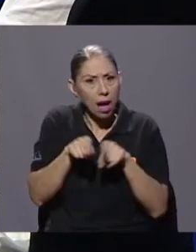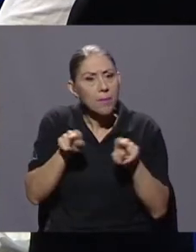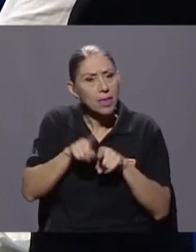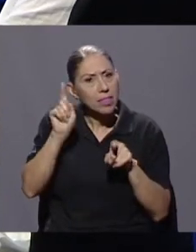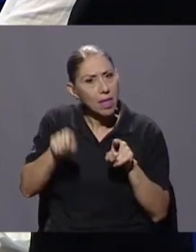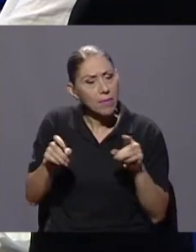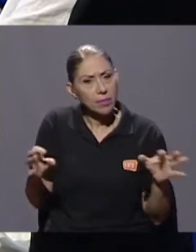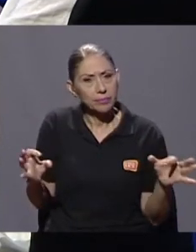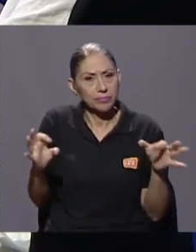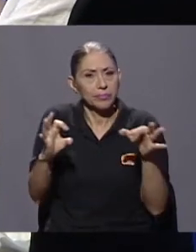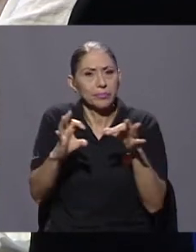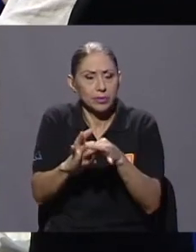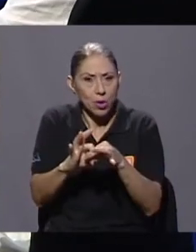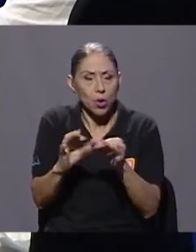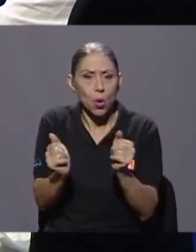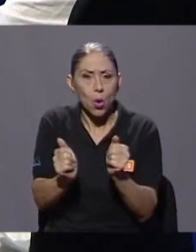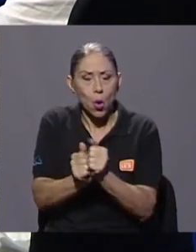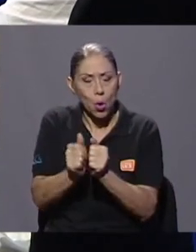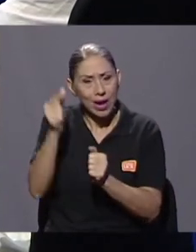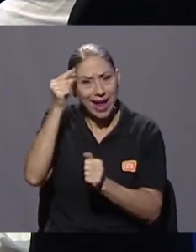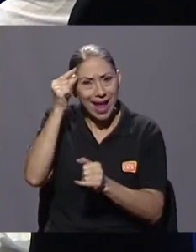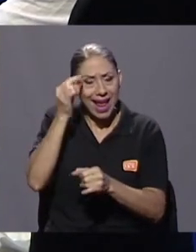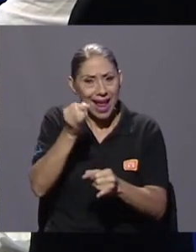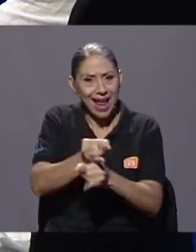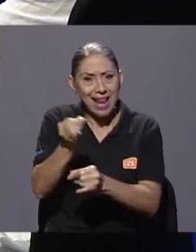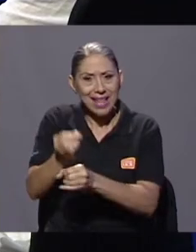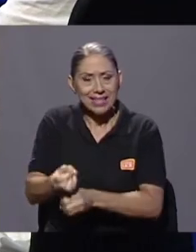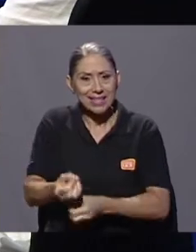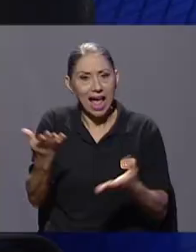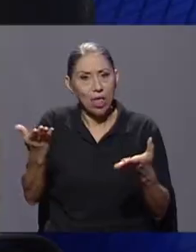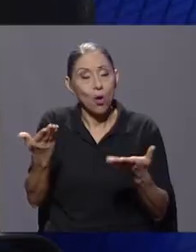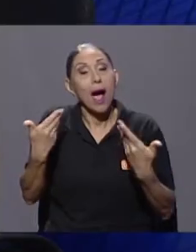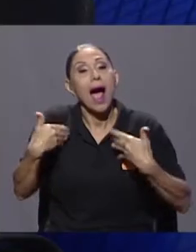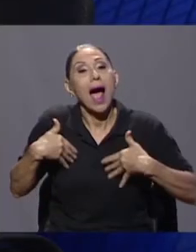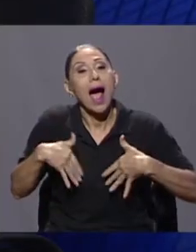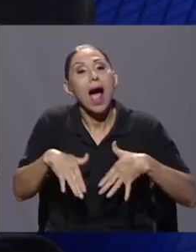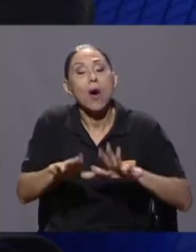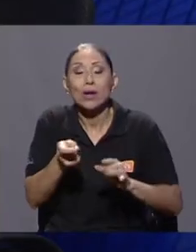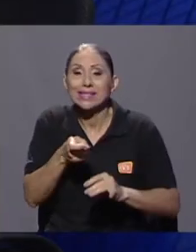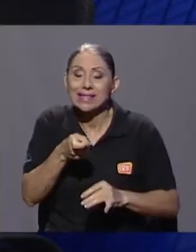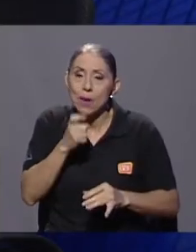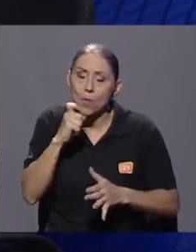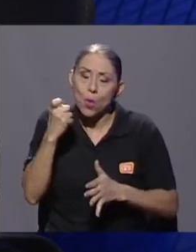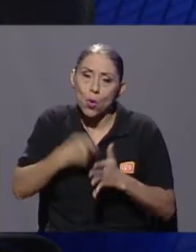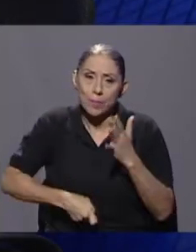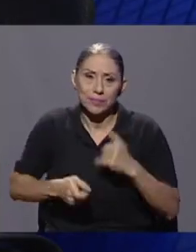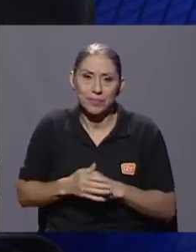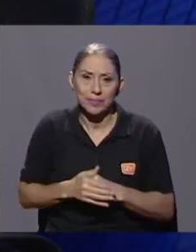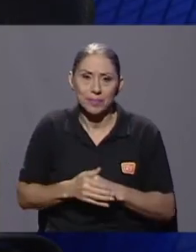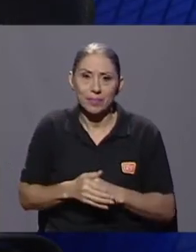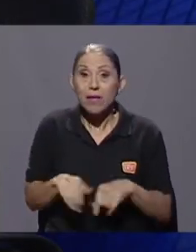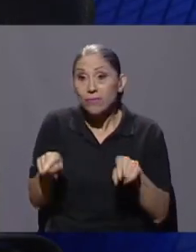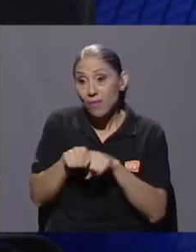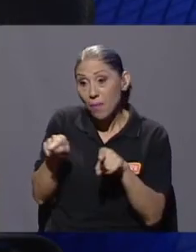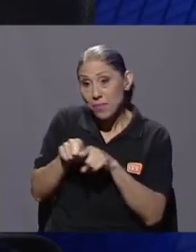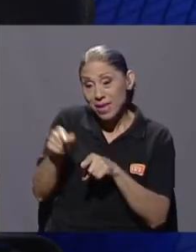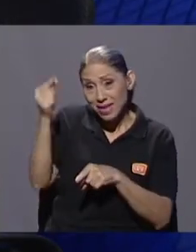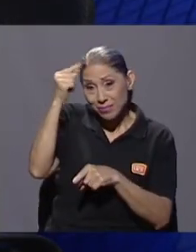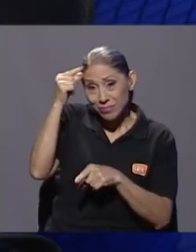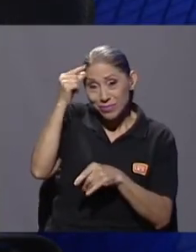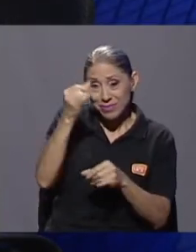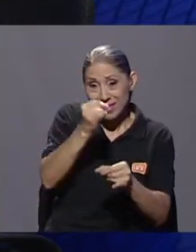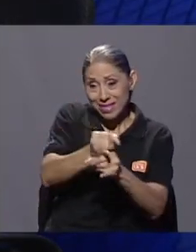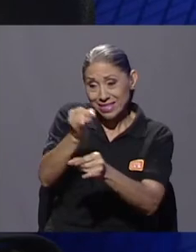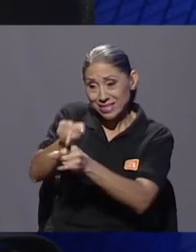tener esas alianzas con el Estado, aunque sea un poco pesado y grande. Y el Estado mismo, entre sus